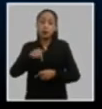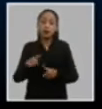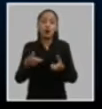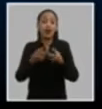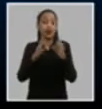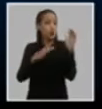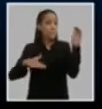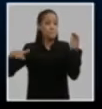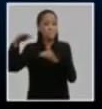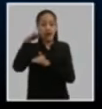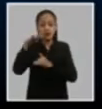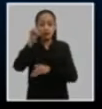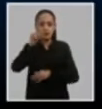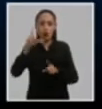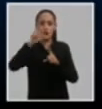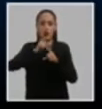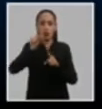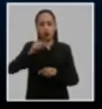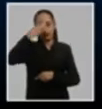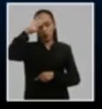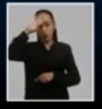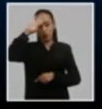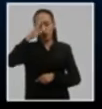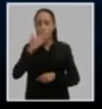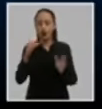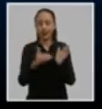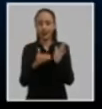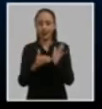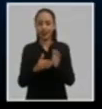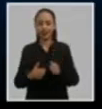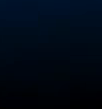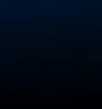máxima reunión de los comunistas cubanos muy buenas tardes